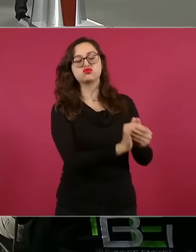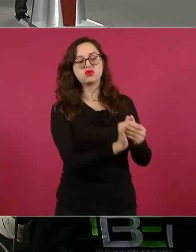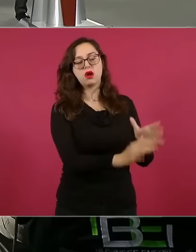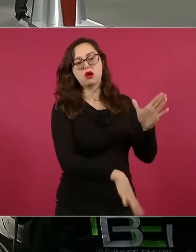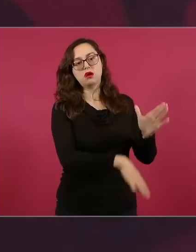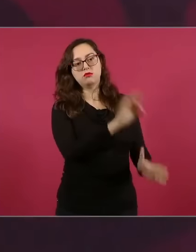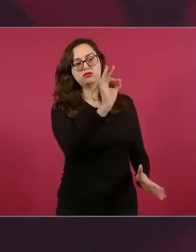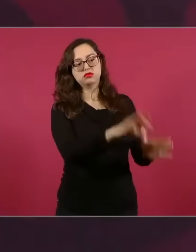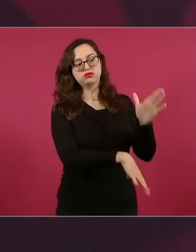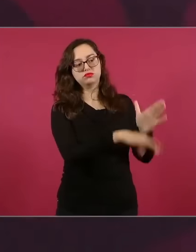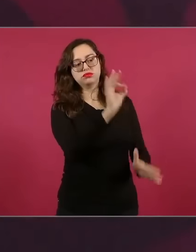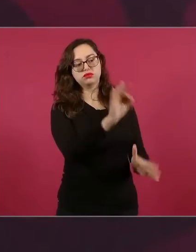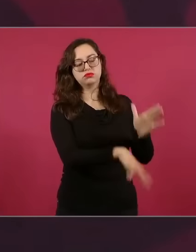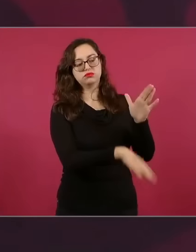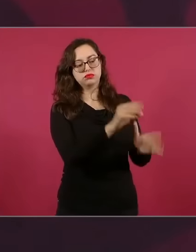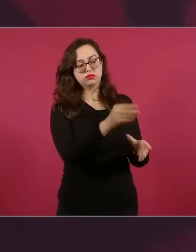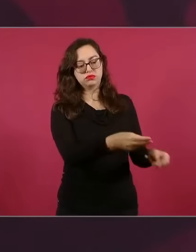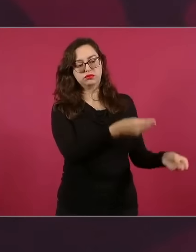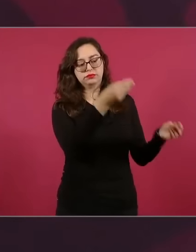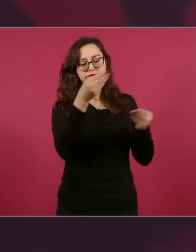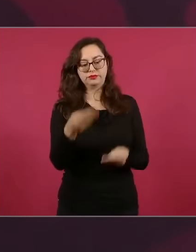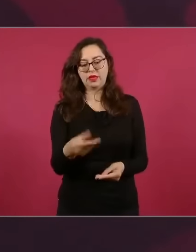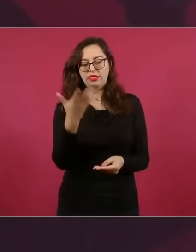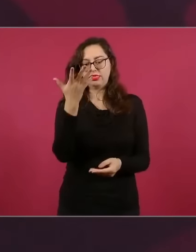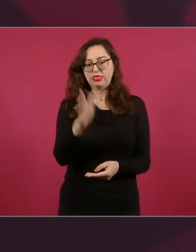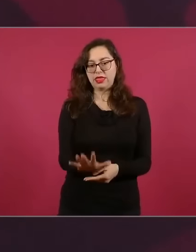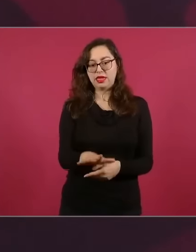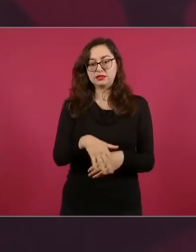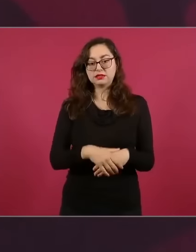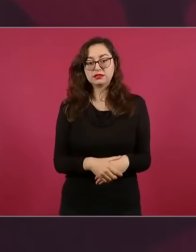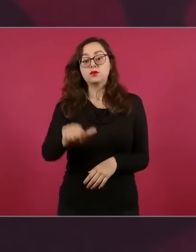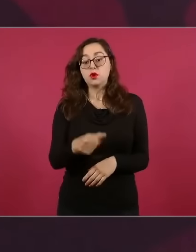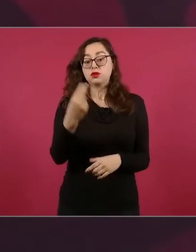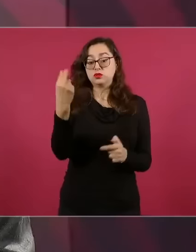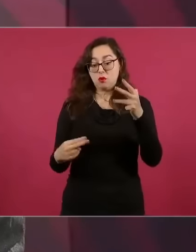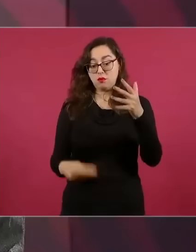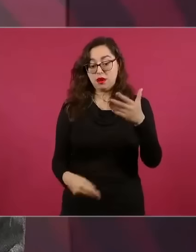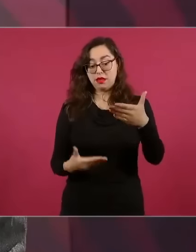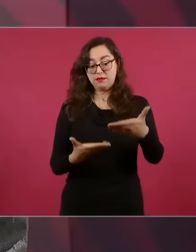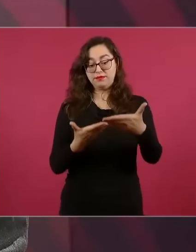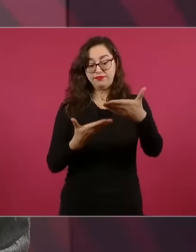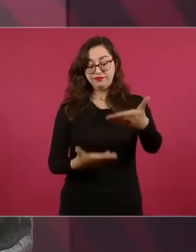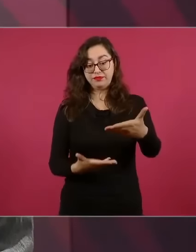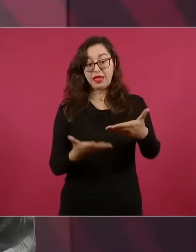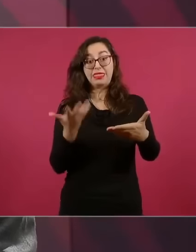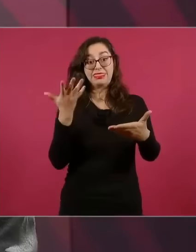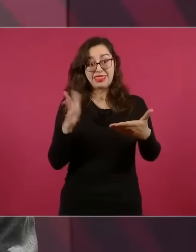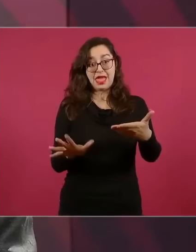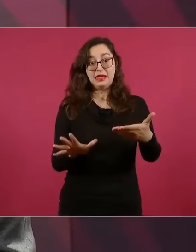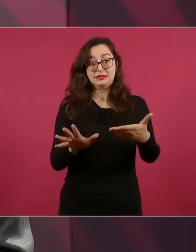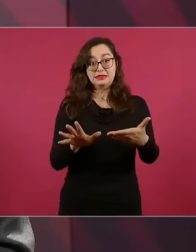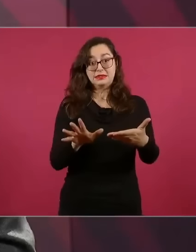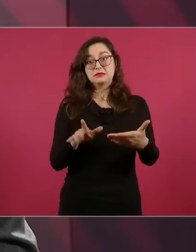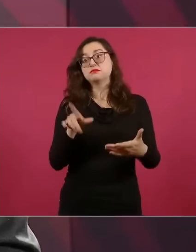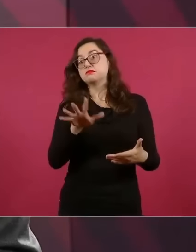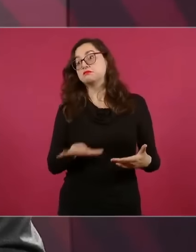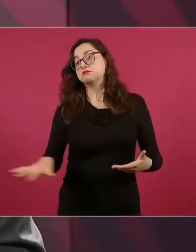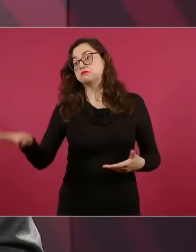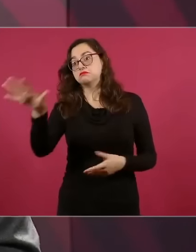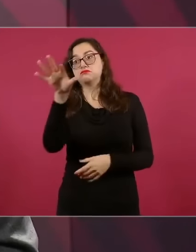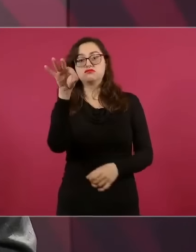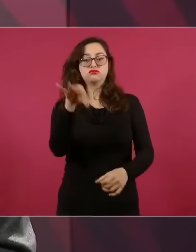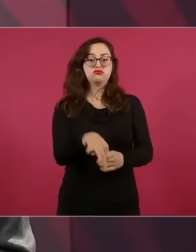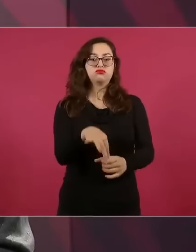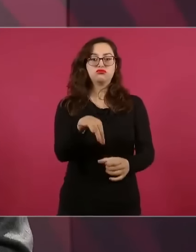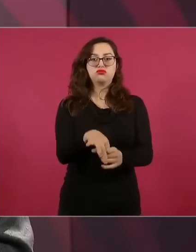Esos días van a aparecer sus nombres en una boleta y el pueblo va a decir